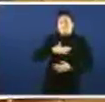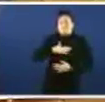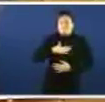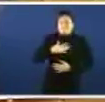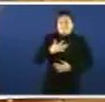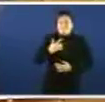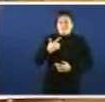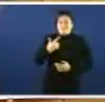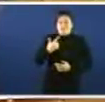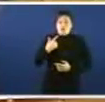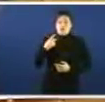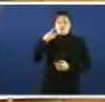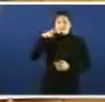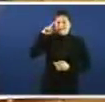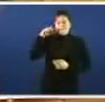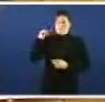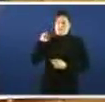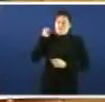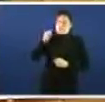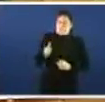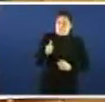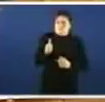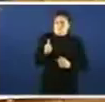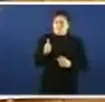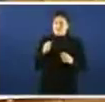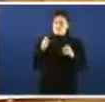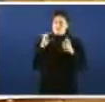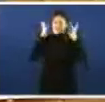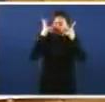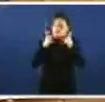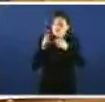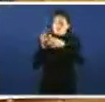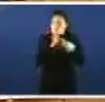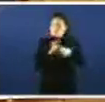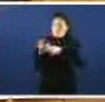pasou moitos anos a defender a inidade dunha Cámara neste Parlamento